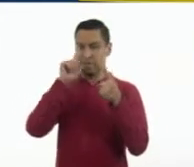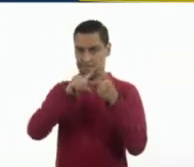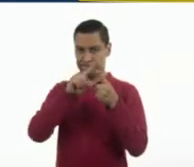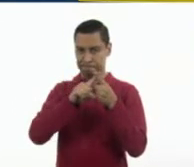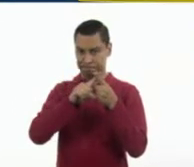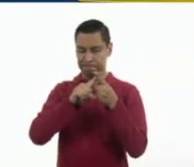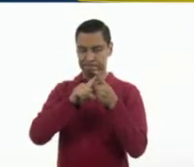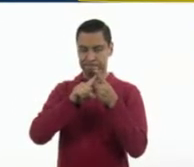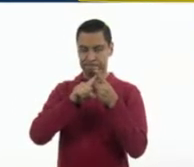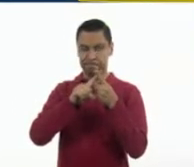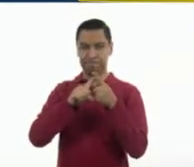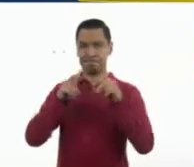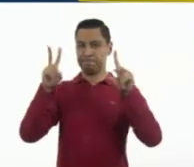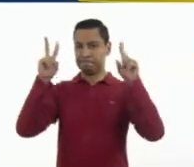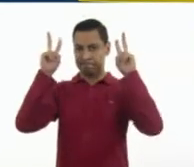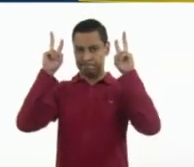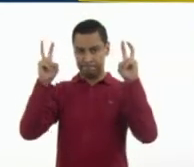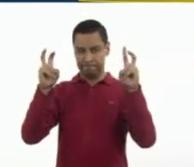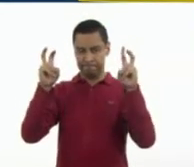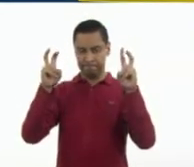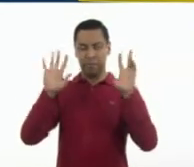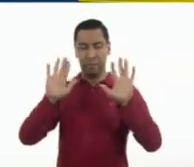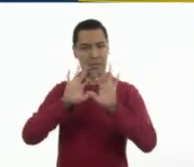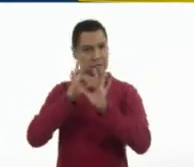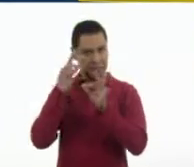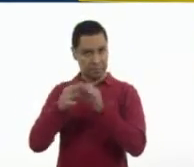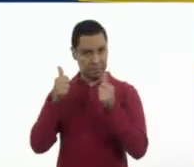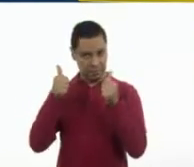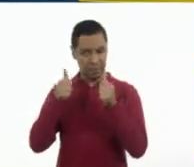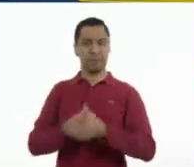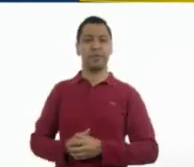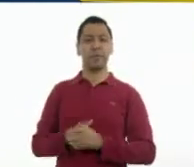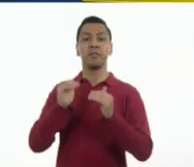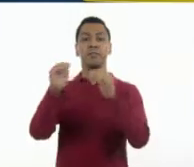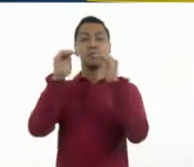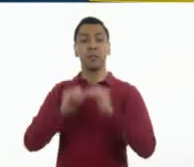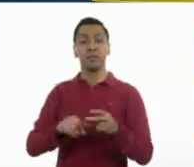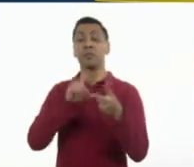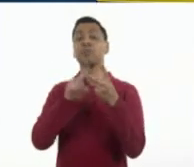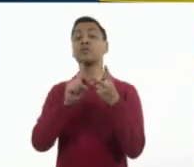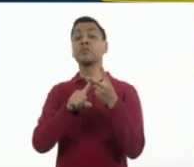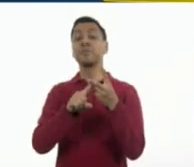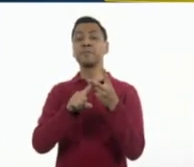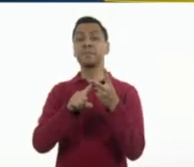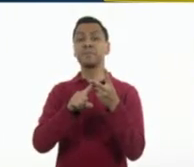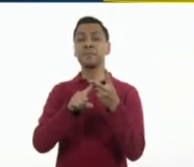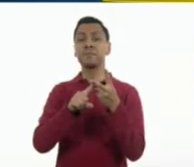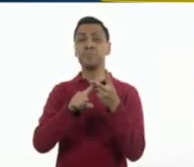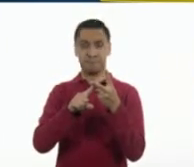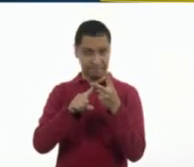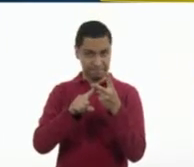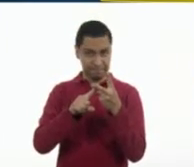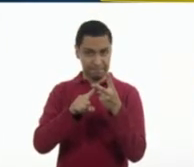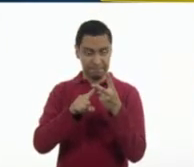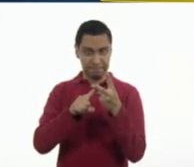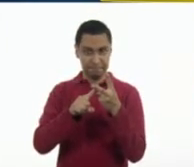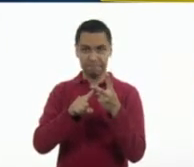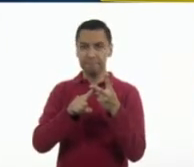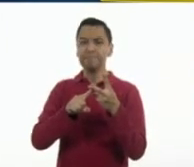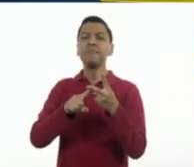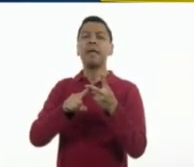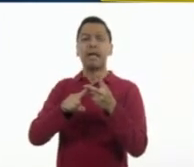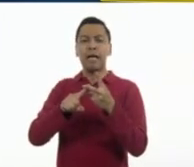partiendo del tema. Ahí lo tenemos. Perfecto. Muy bien. El segundo elemento que íbamos a ver es que tienen un